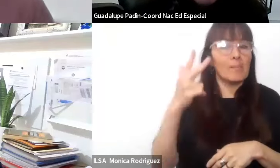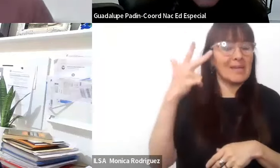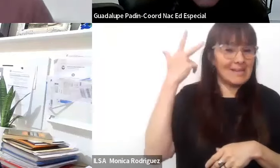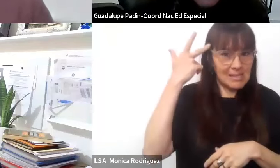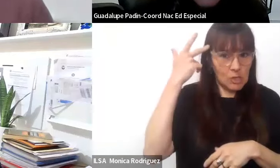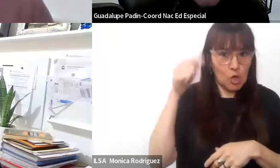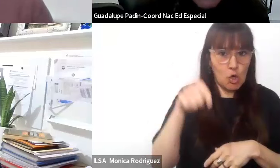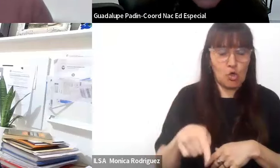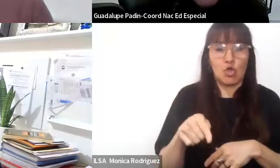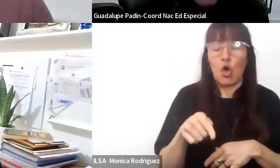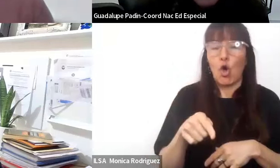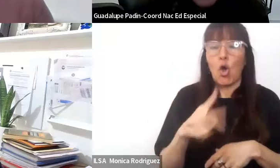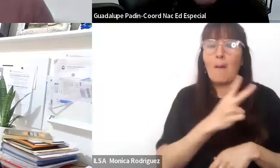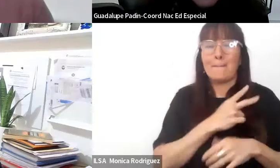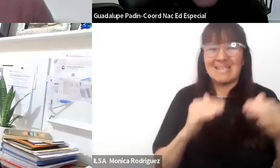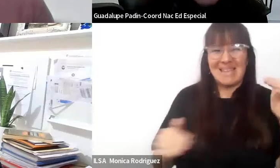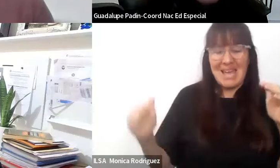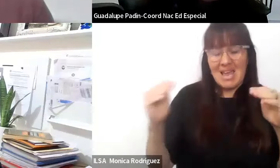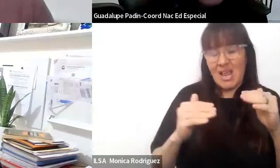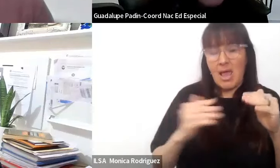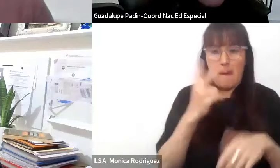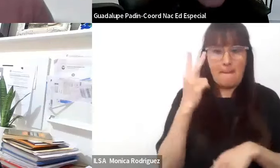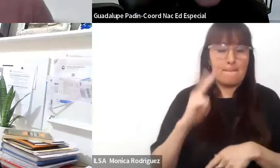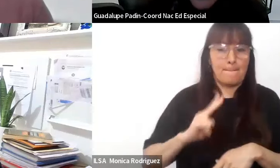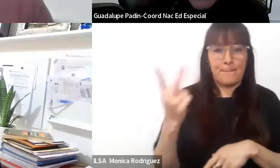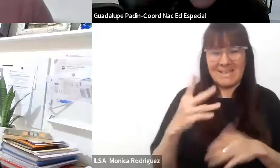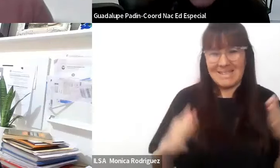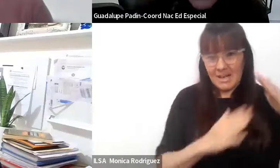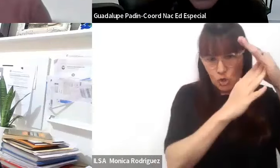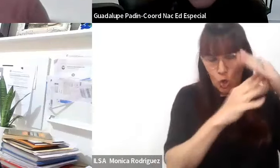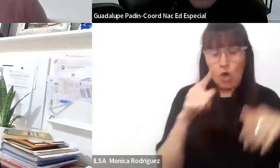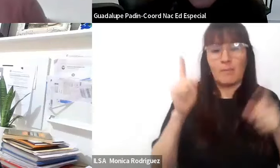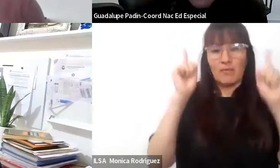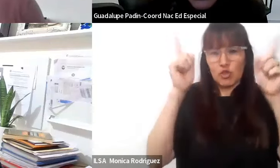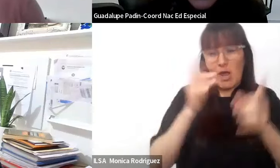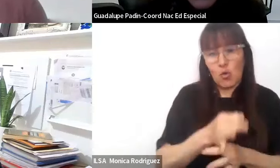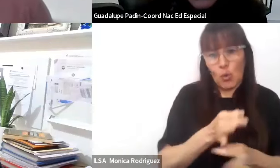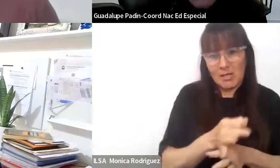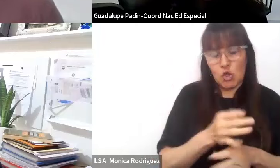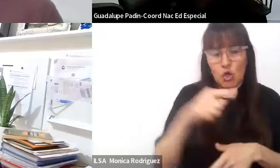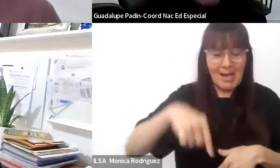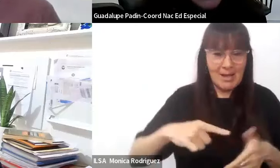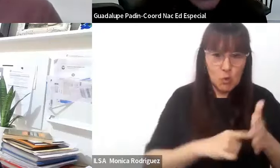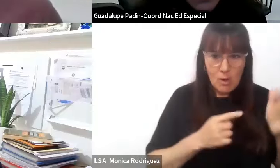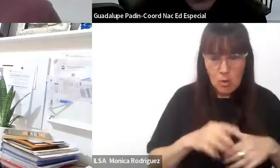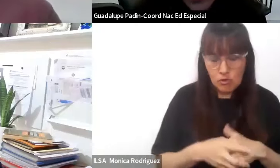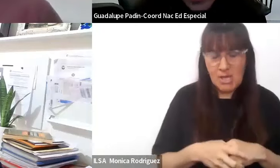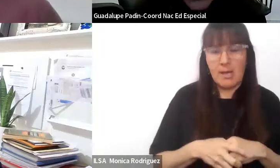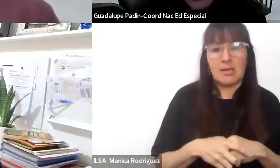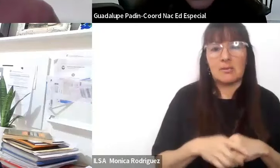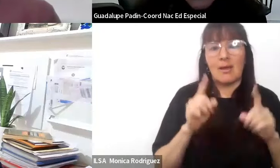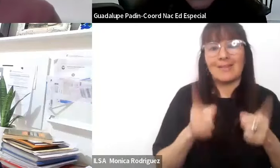vicerrector del ISPE, del Instituto Superior del Profesorado de Educación Especial en la Ciudad de Buenos Aires, donde también es